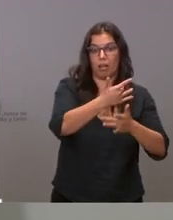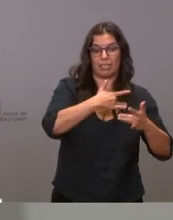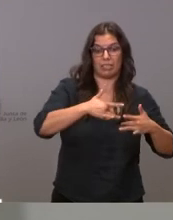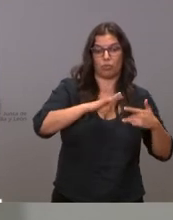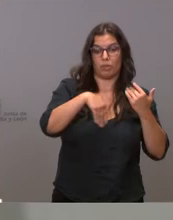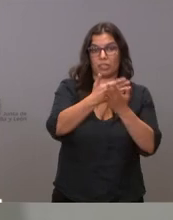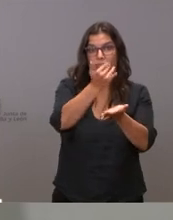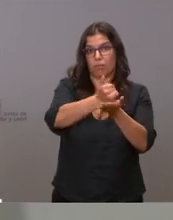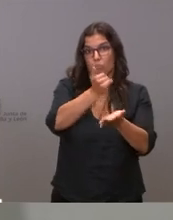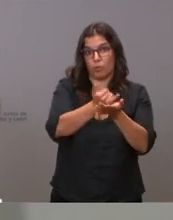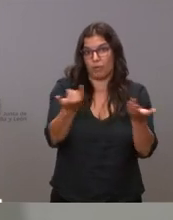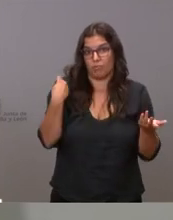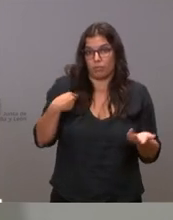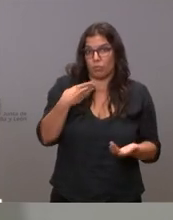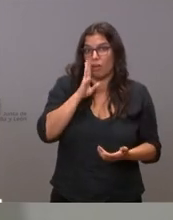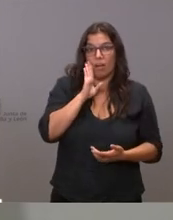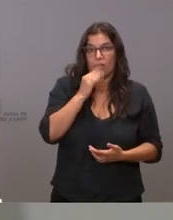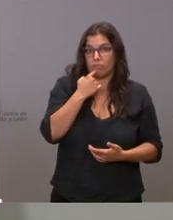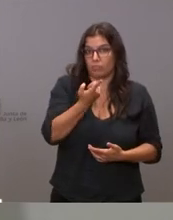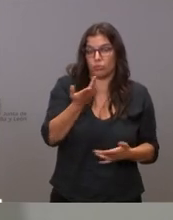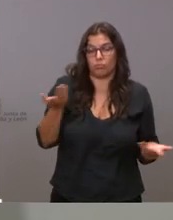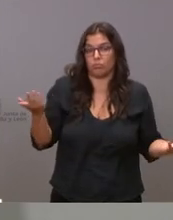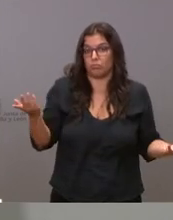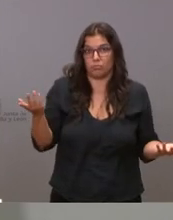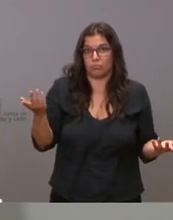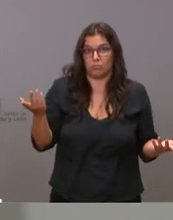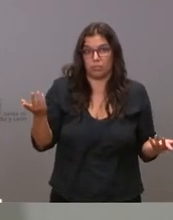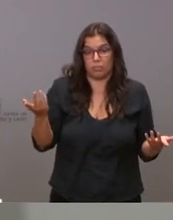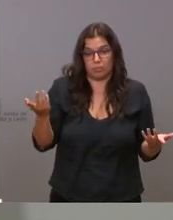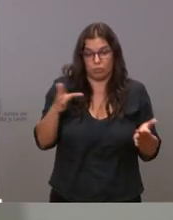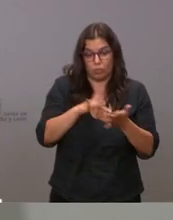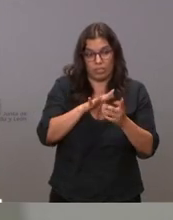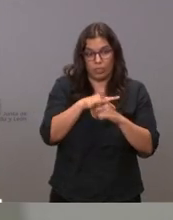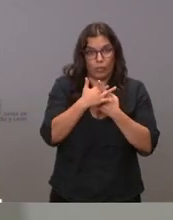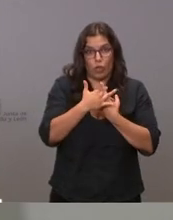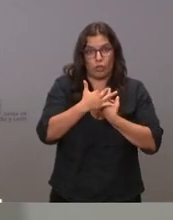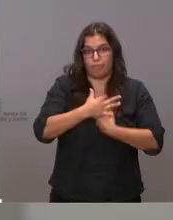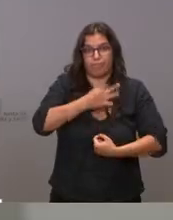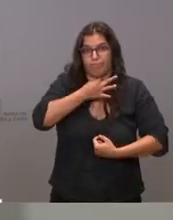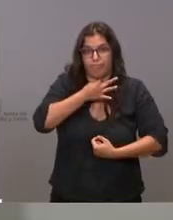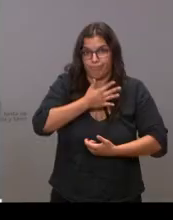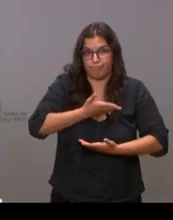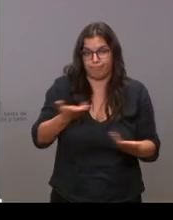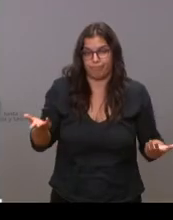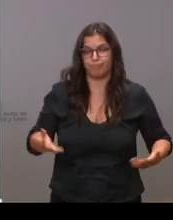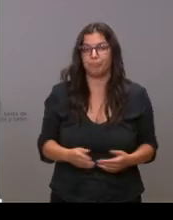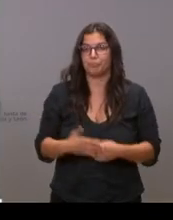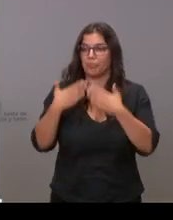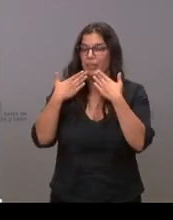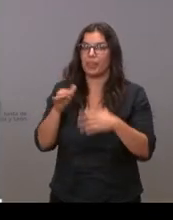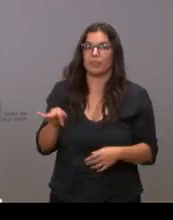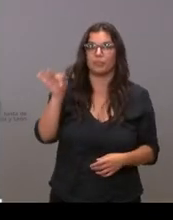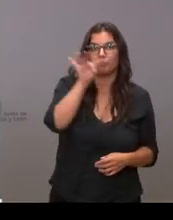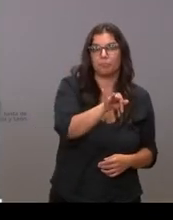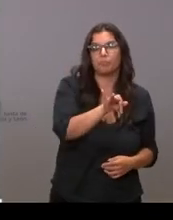de las pruebas lo que estamos diciendo es que lo que ocurre es que estamos en una situación de saturación Gracias seguimos